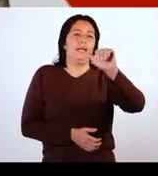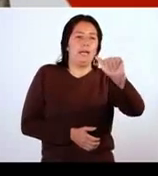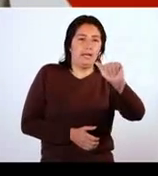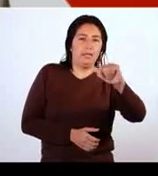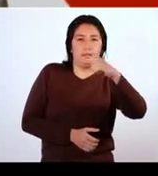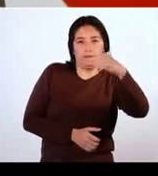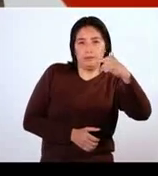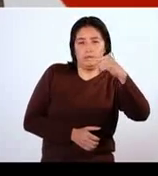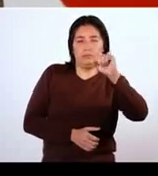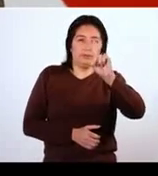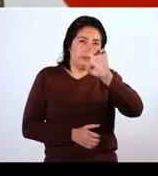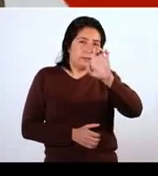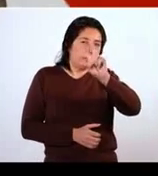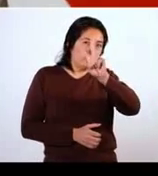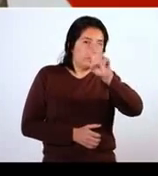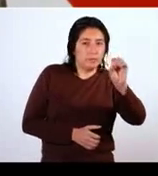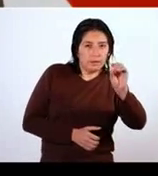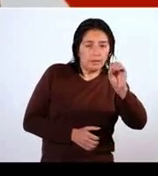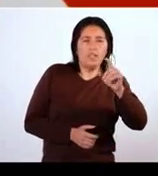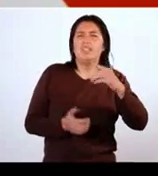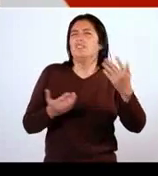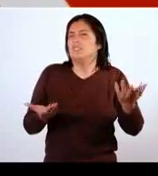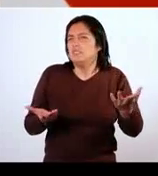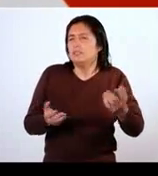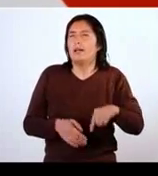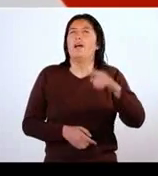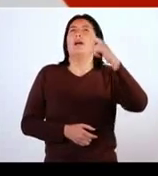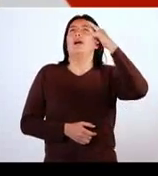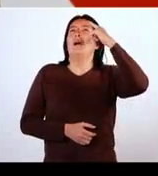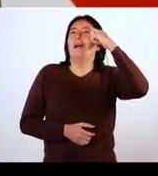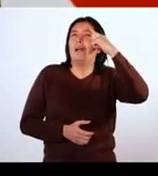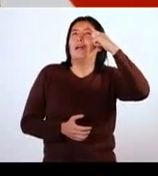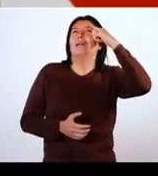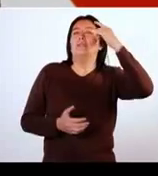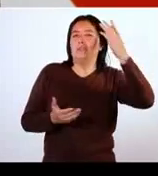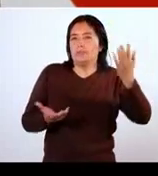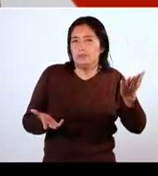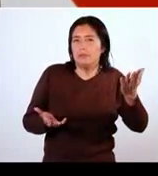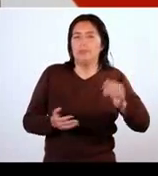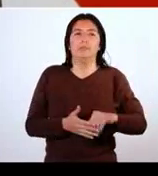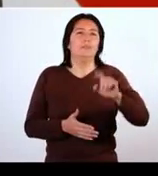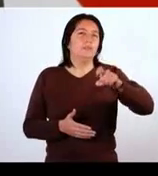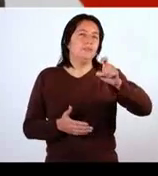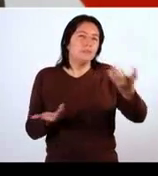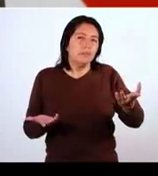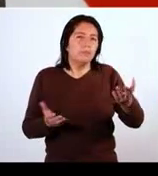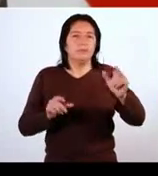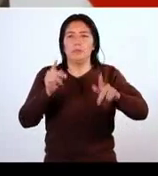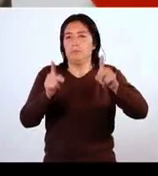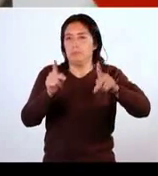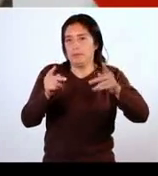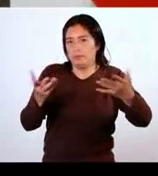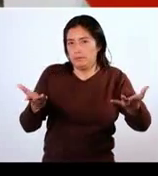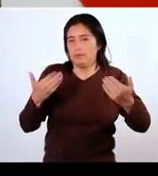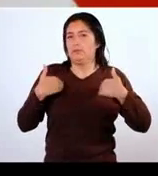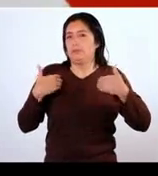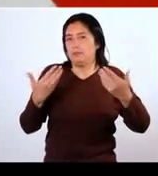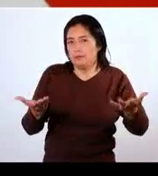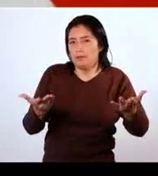-120 está el nivel de conciencia que debemos tener los ciudadanos